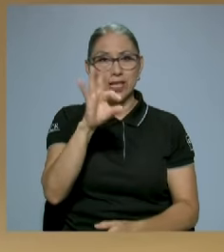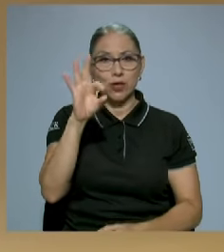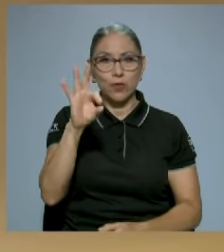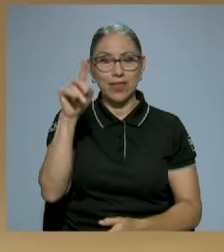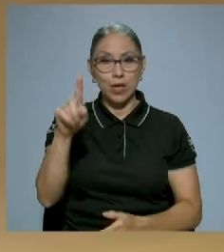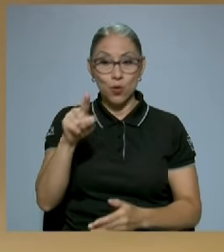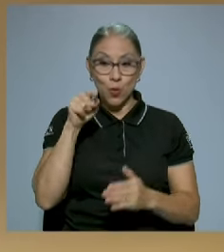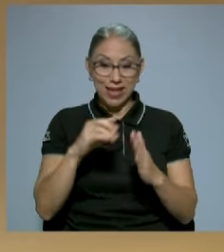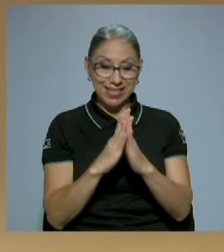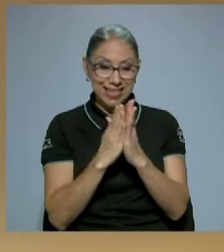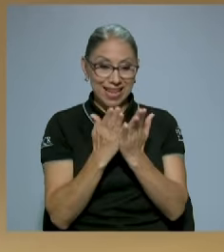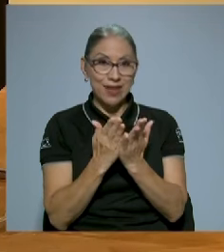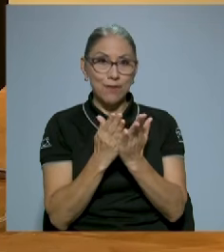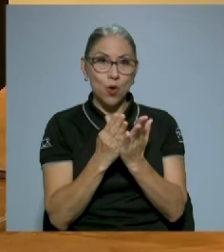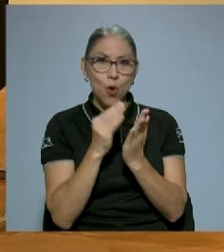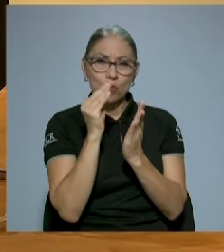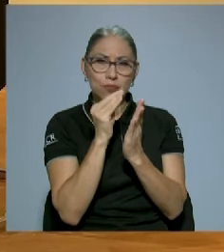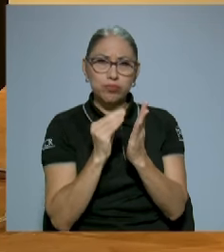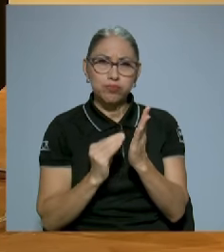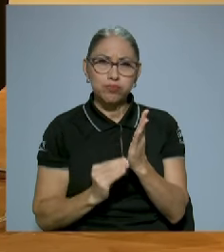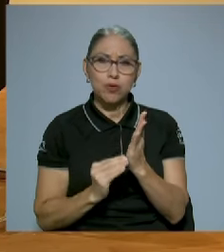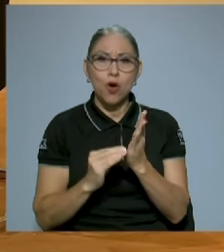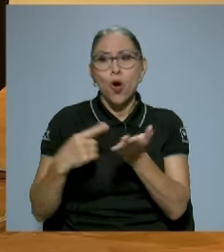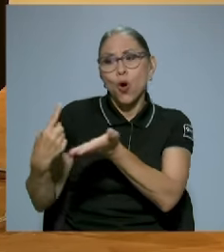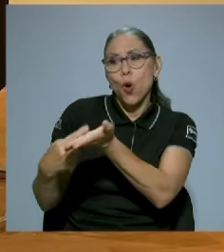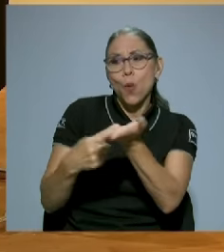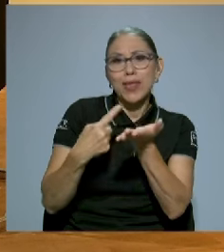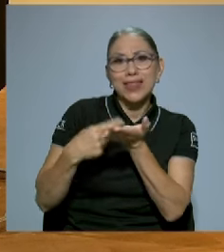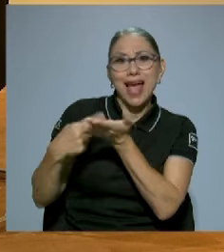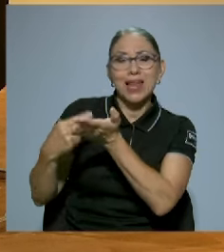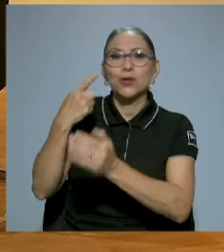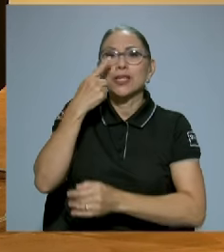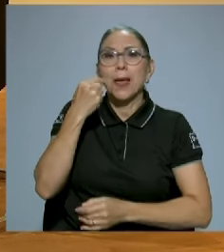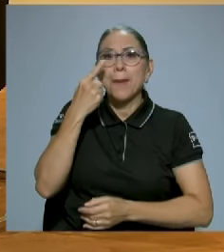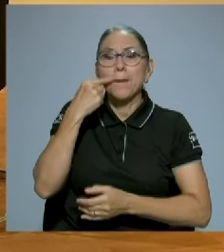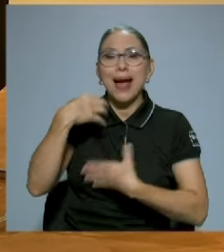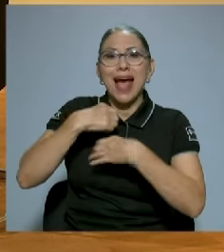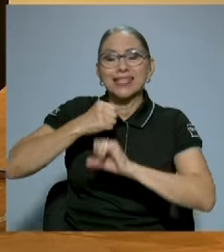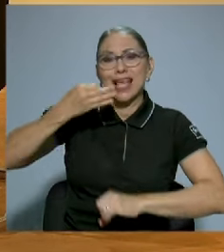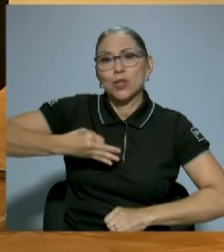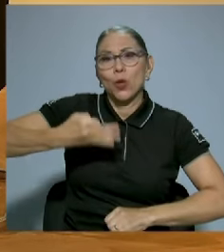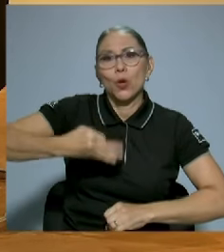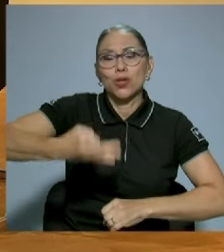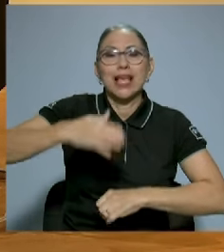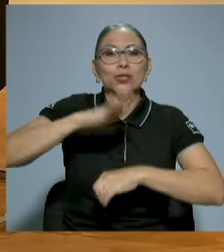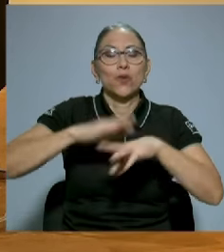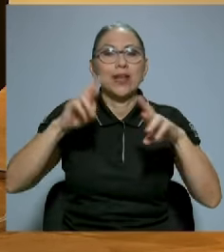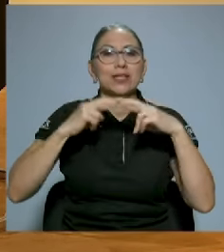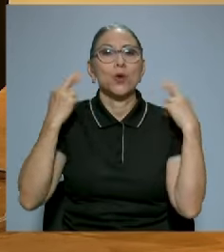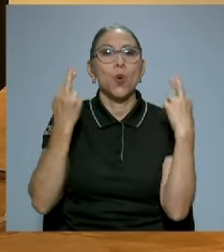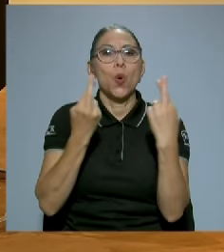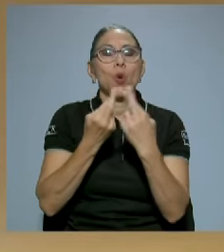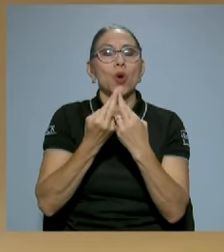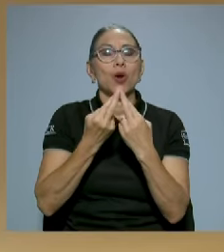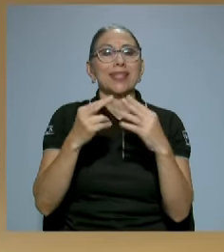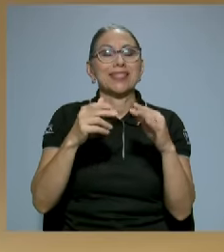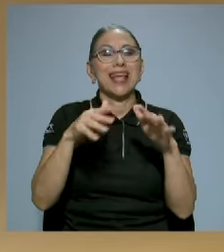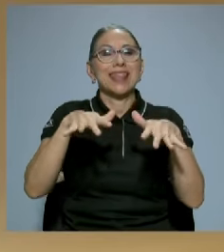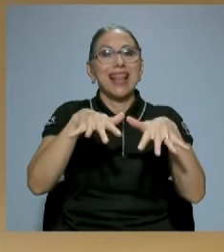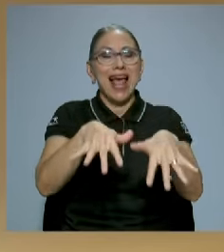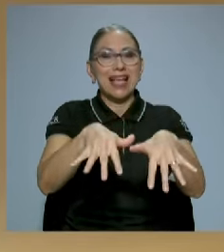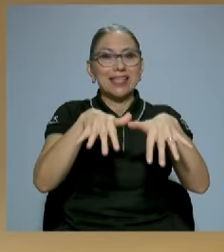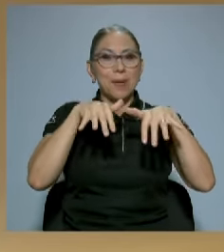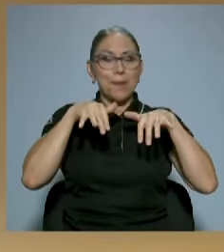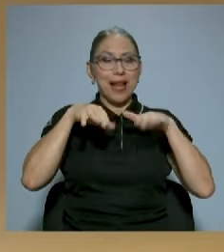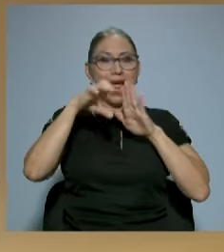los comentarios que papá hacía diariamente de las sesiones de la asamblea constituyente. decir, cada día él iba escribiendo una